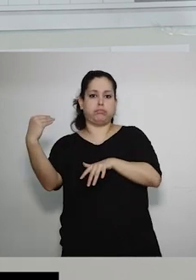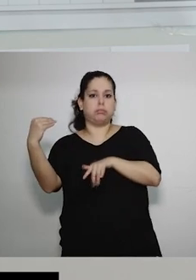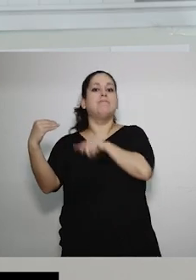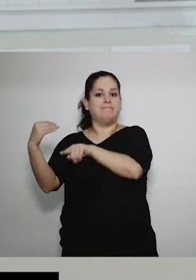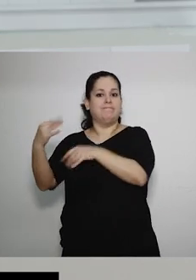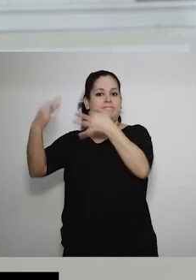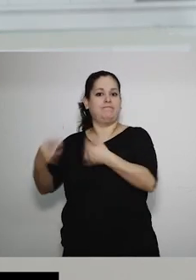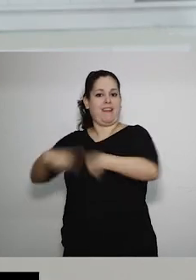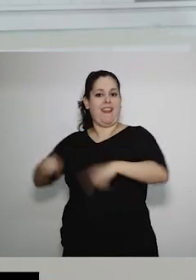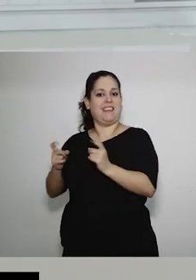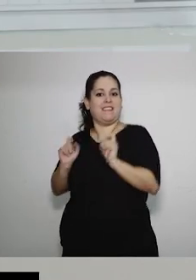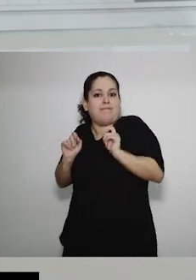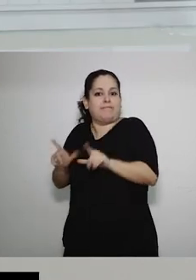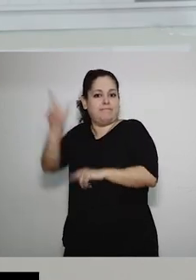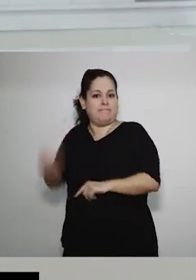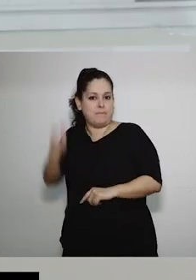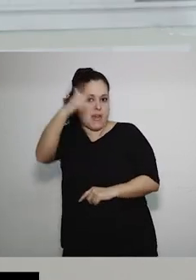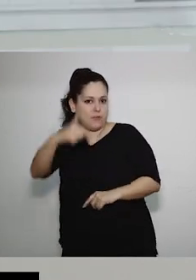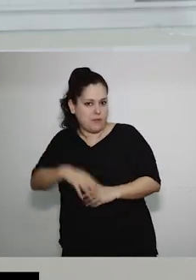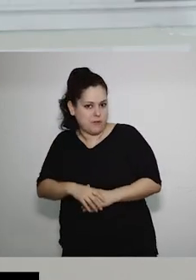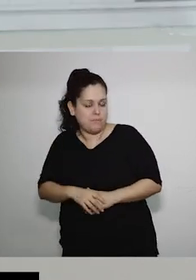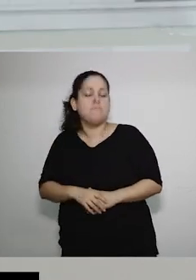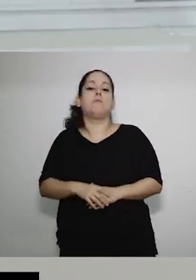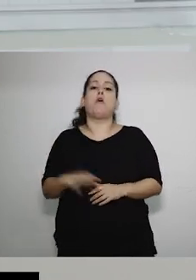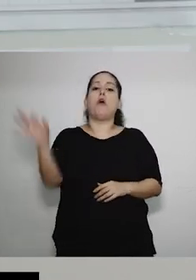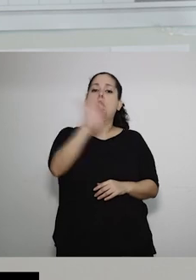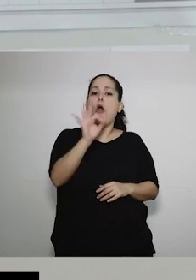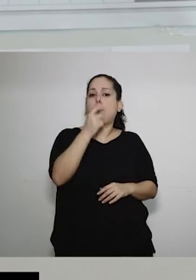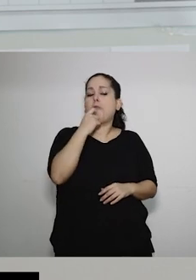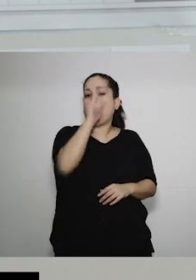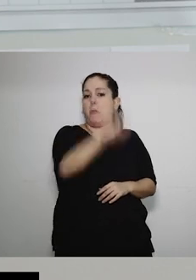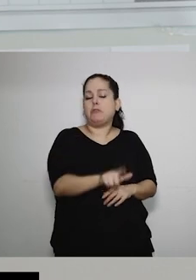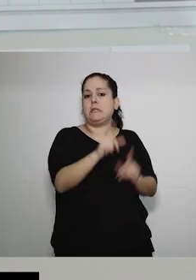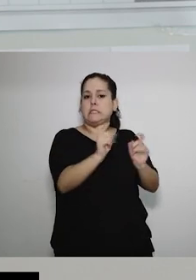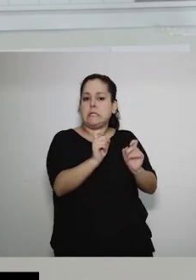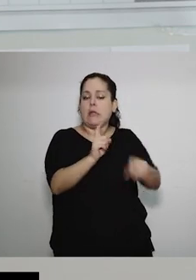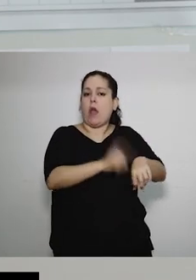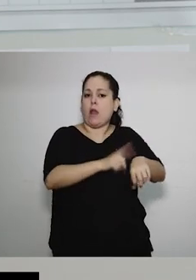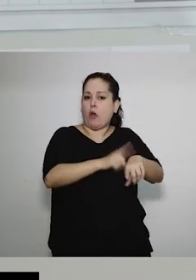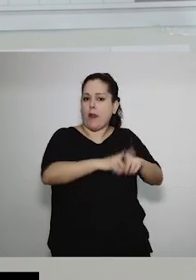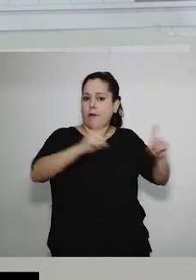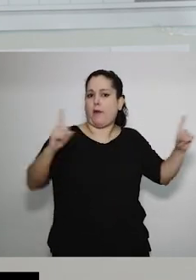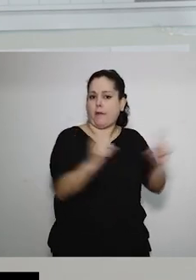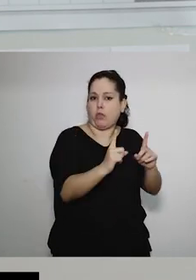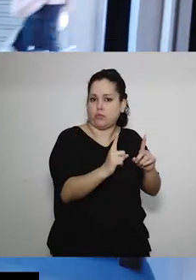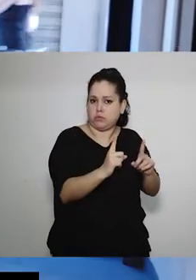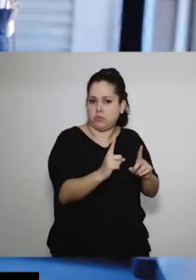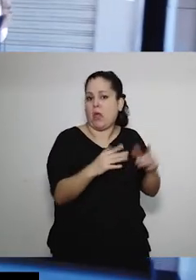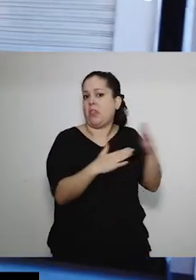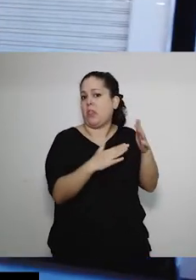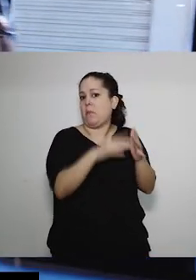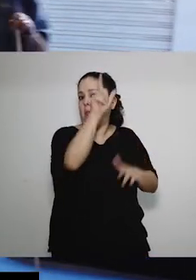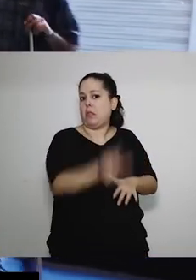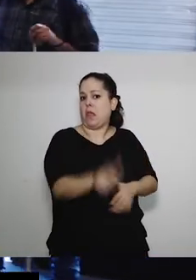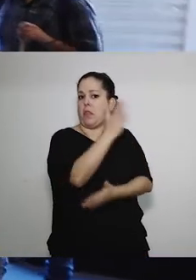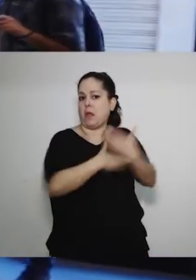es un ajuste. Un ajuste puede ser una modificación en un horario, que podría ser una reducción horaria, de acuerdo al